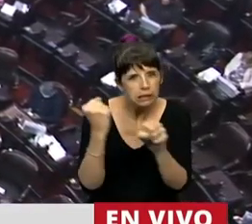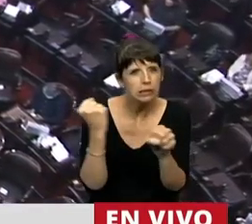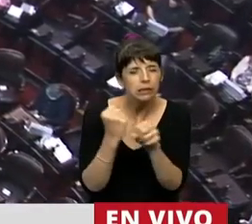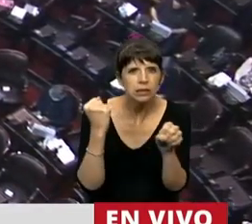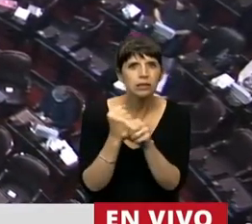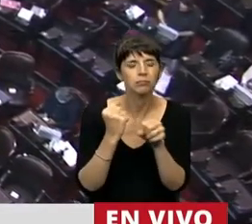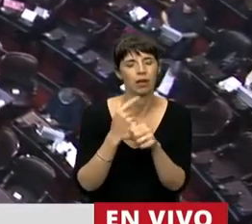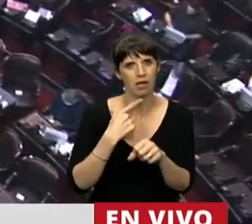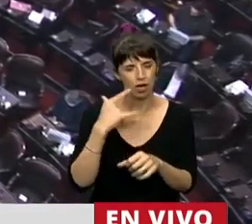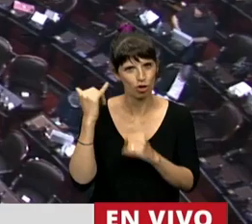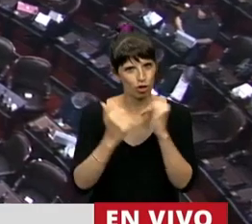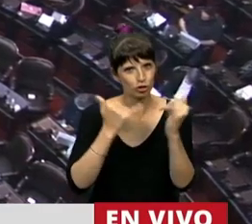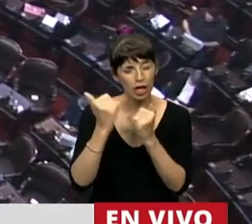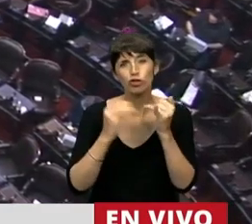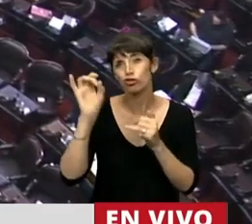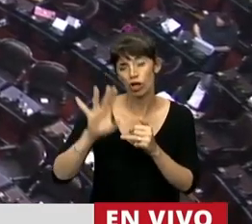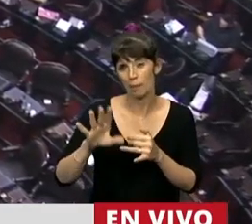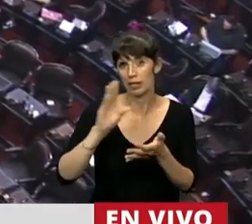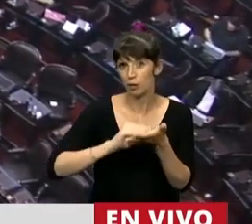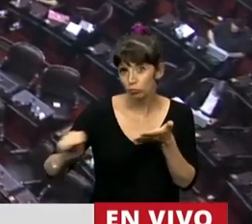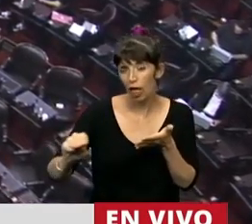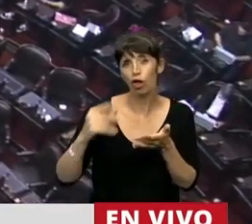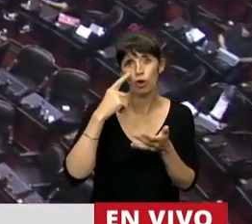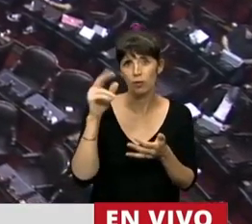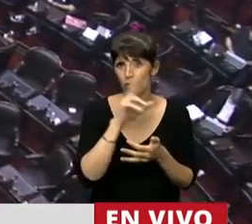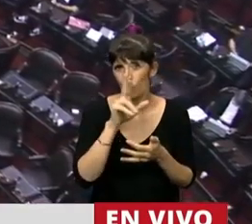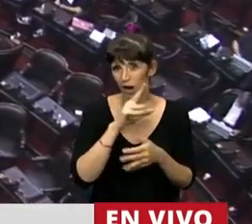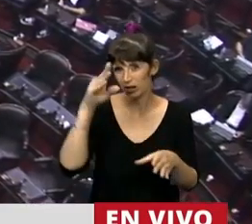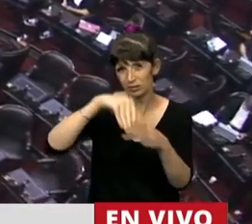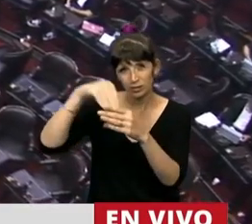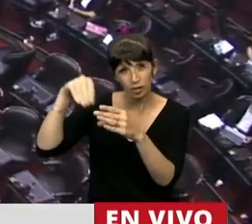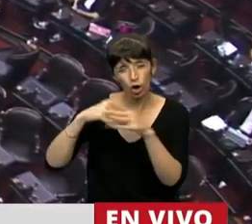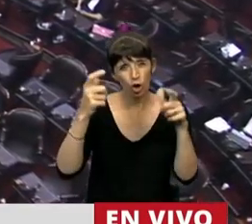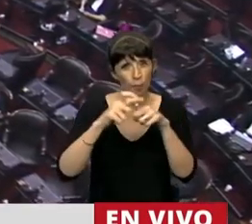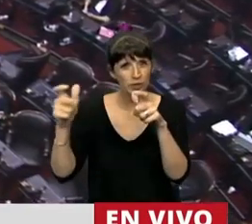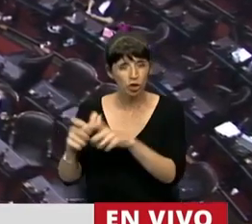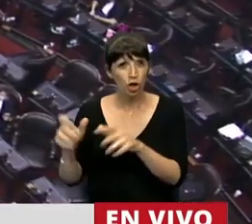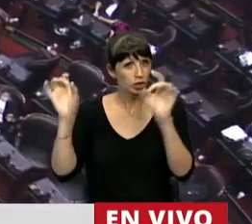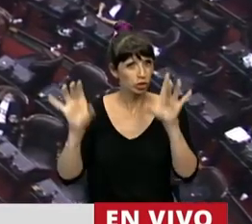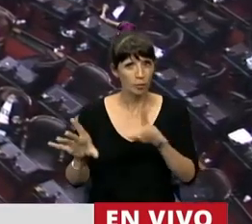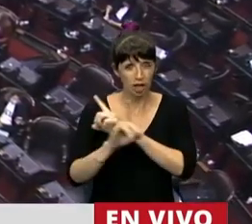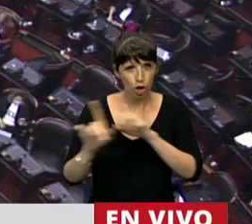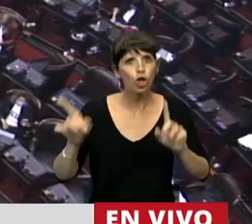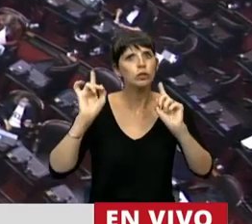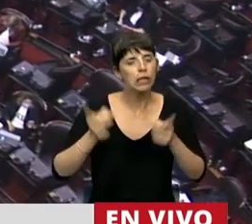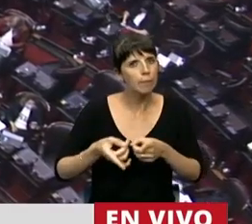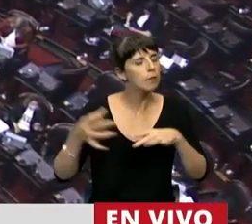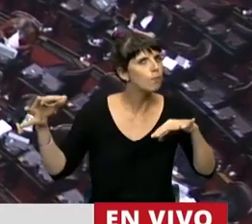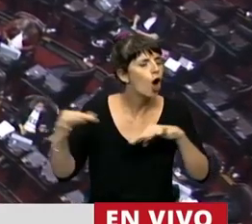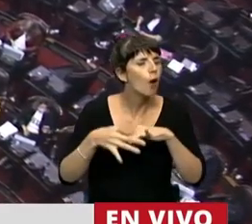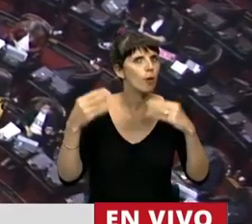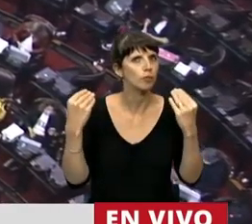rubro que pertenezcan al segmento de las micro, pequeñas y medianas empresas. Sinceramente hemos